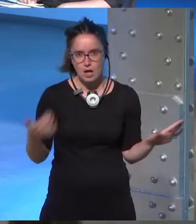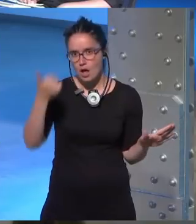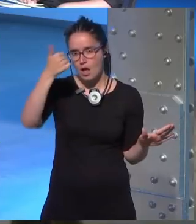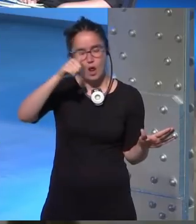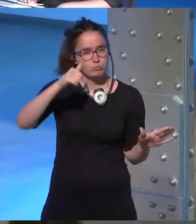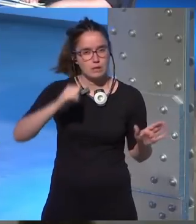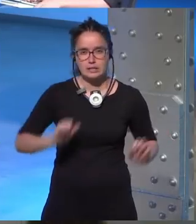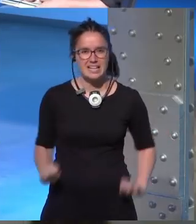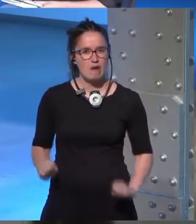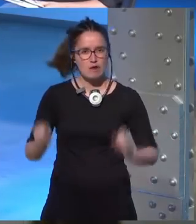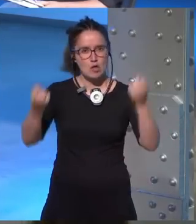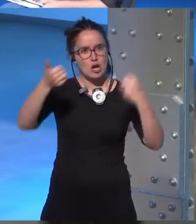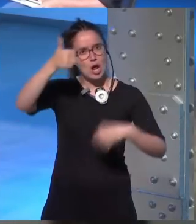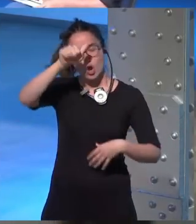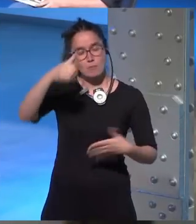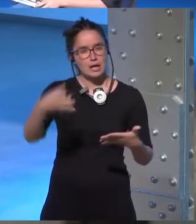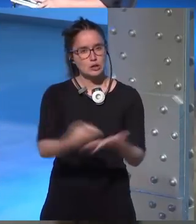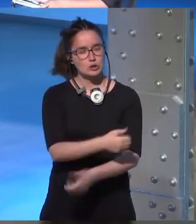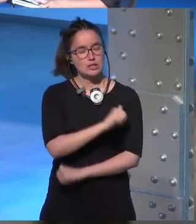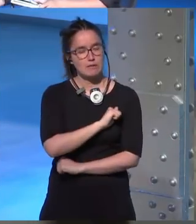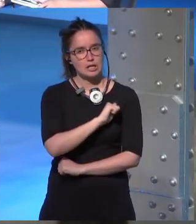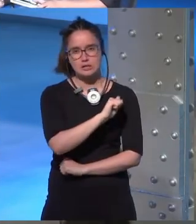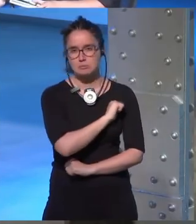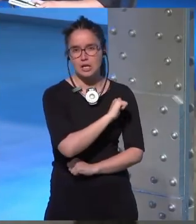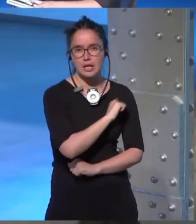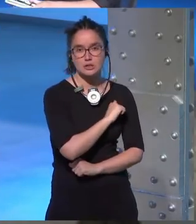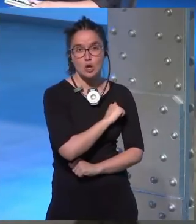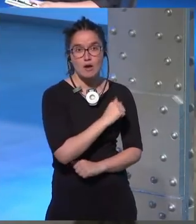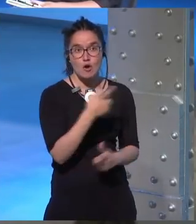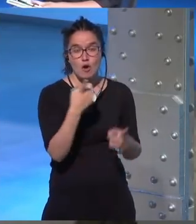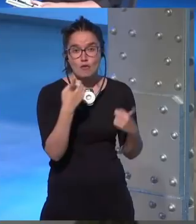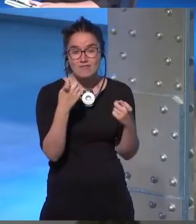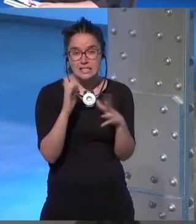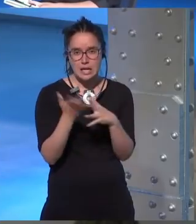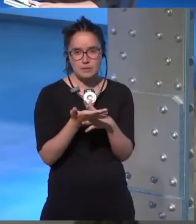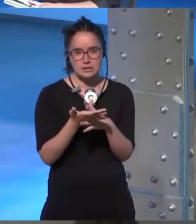es el hombre al que todos están esperando me quedan medio libro de esto